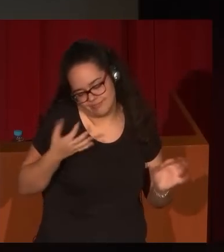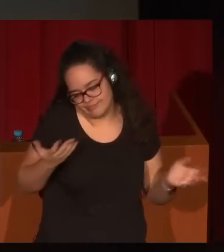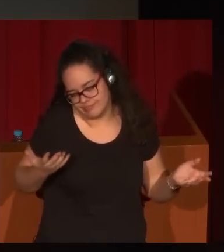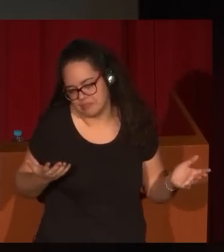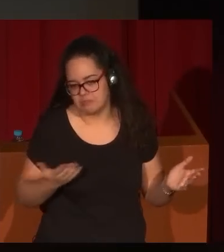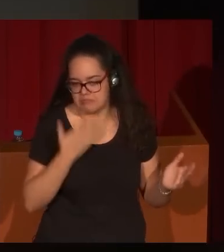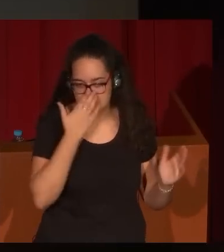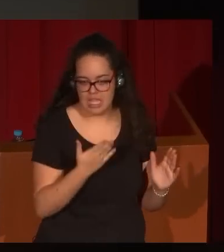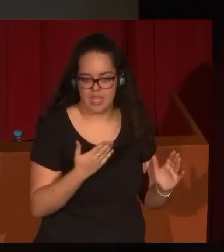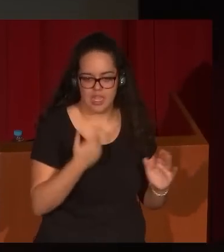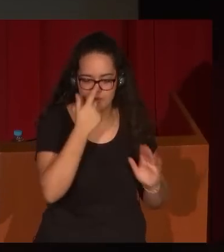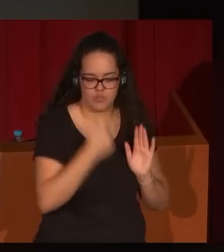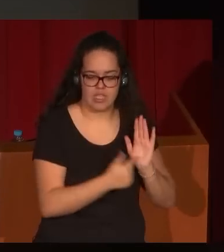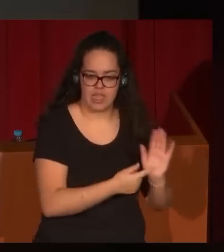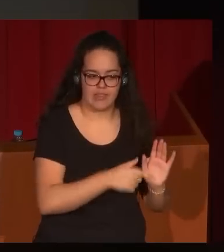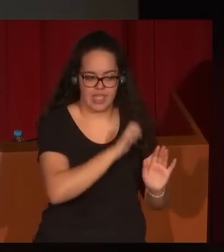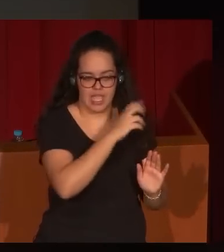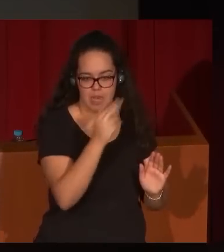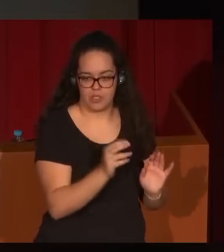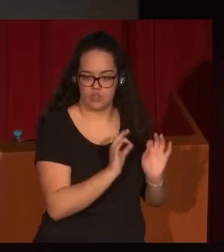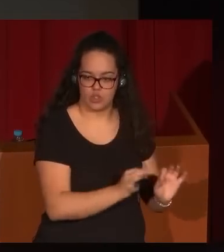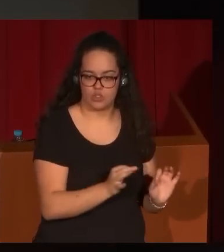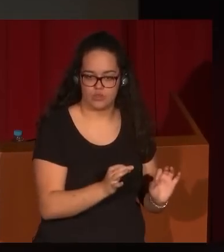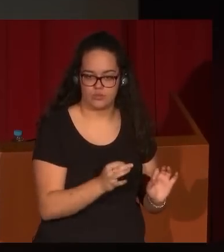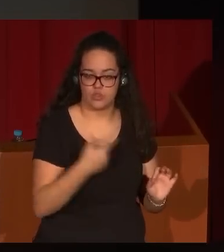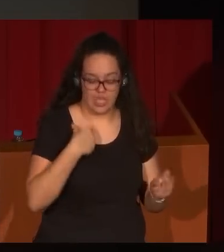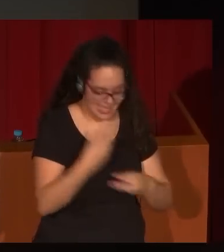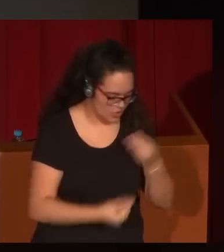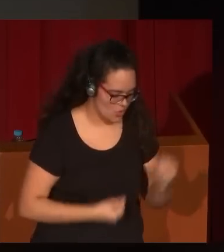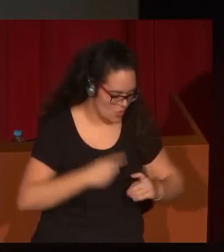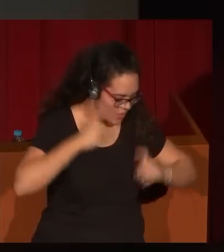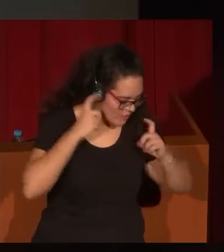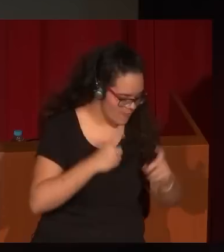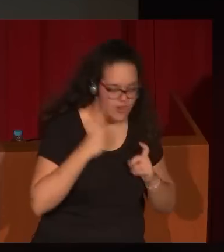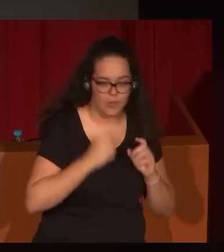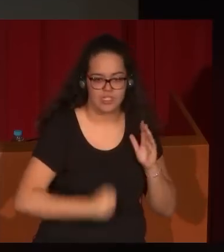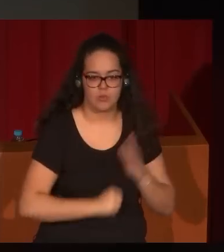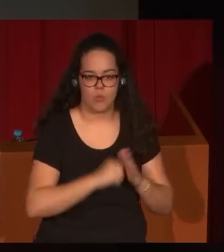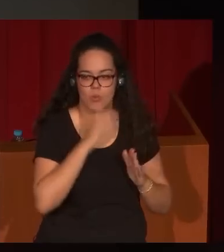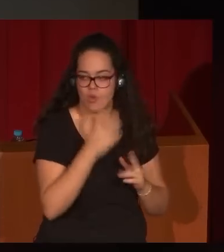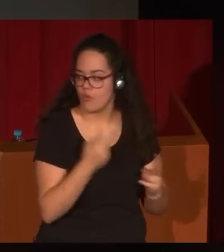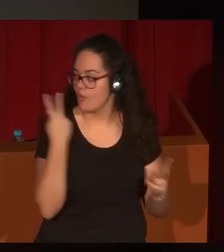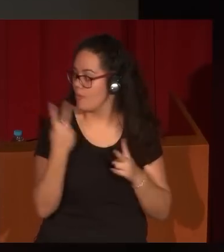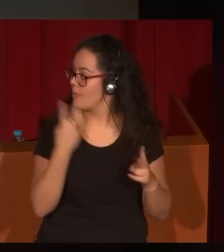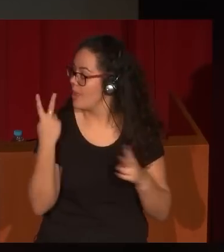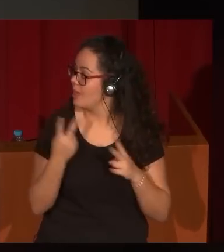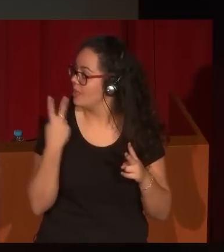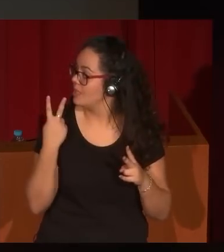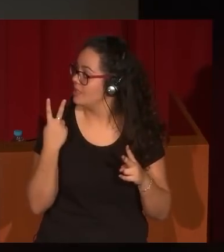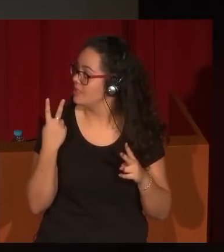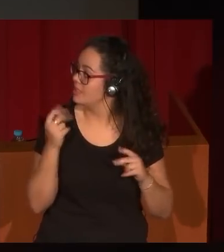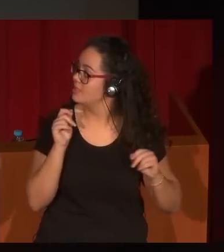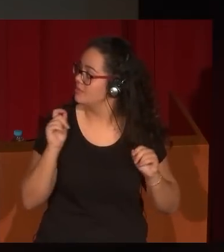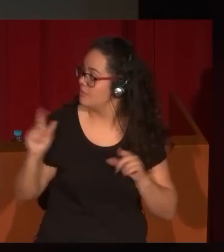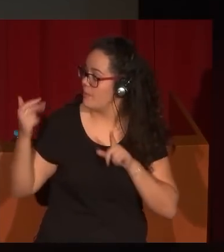Lucas como pintor. En ello he hecho de verdad un gran esfuerzo todo lo que me ha sido posible por traer ante ustedes obras